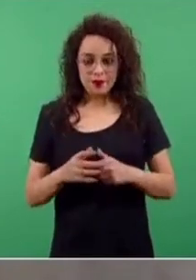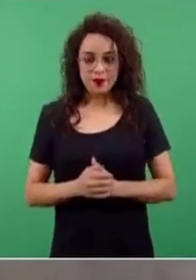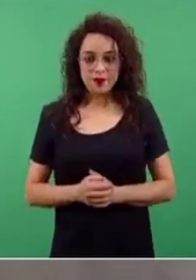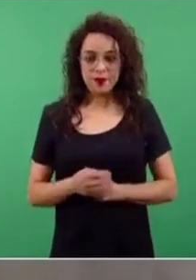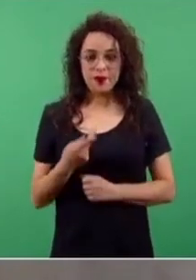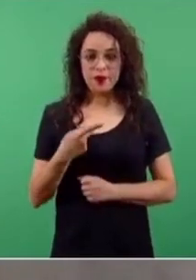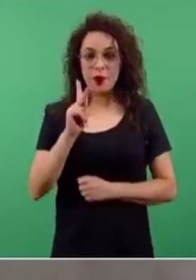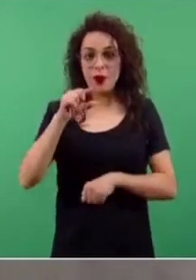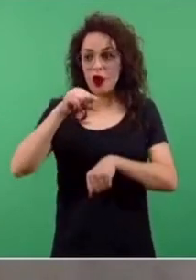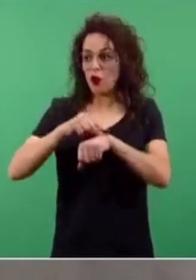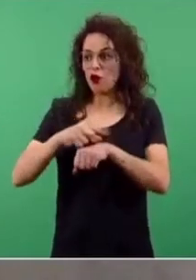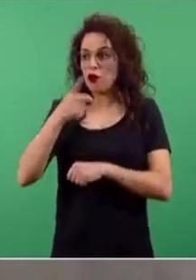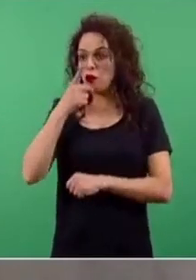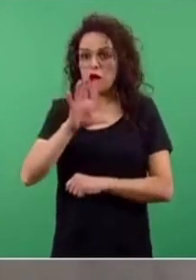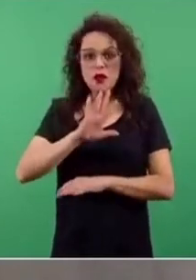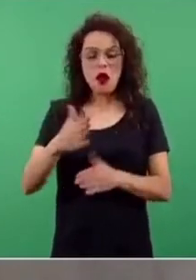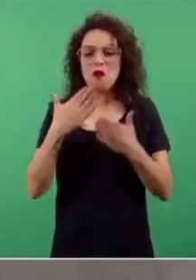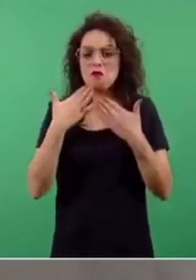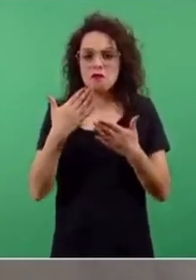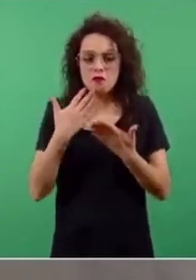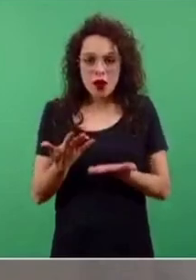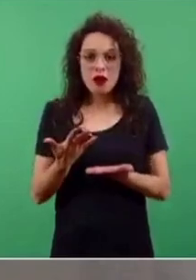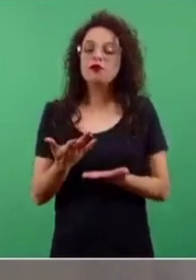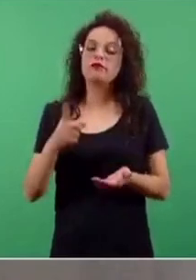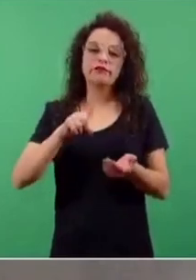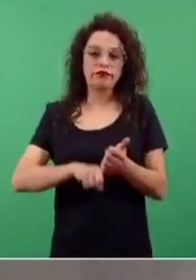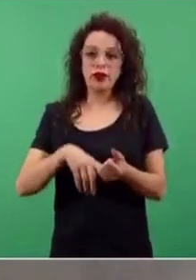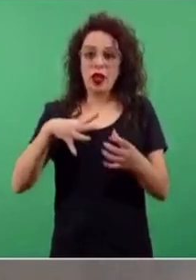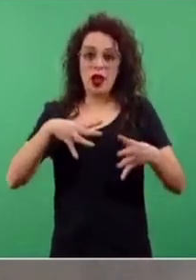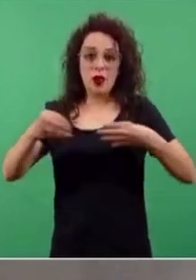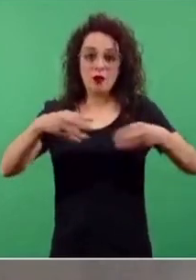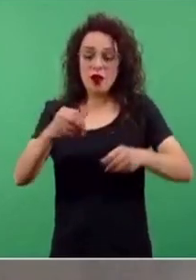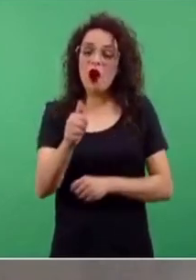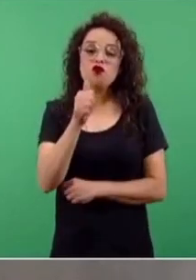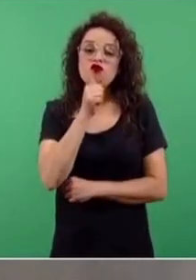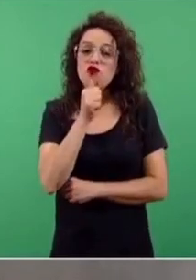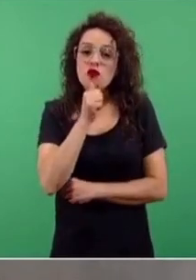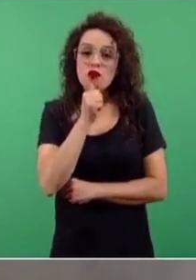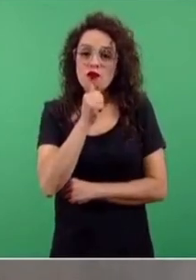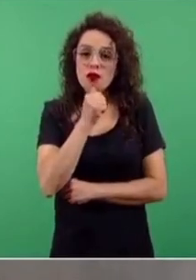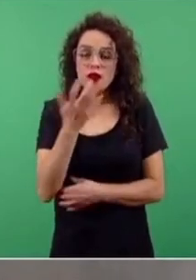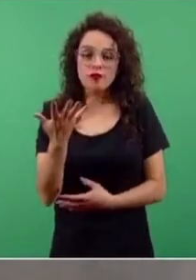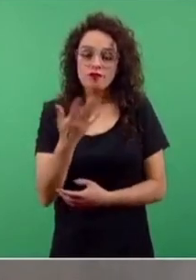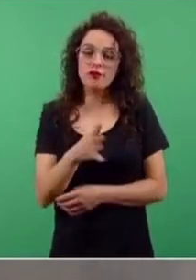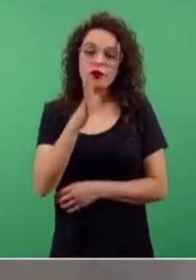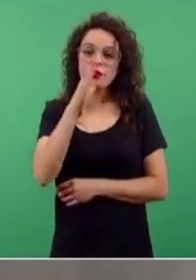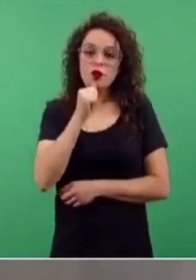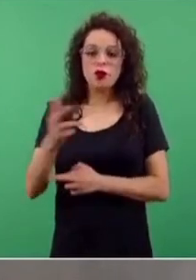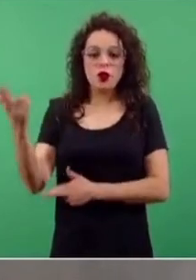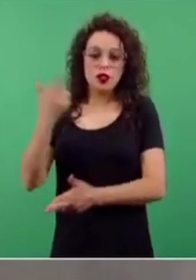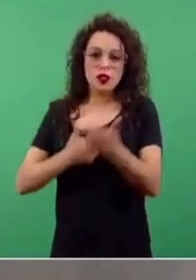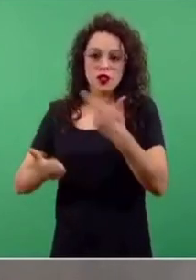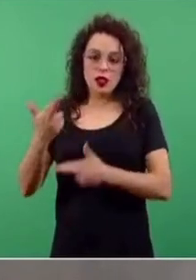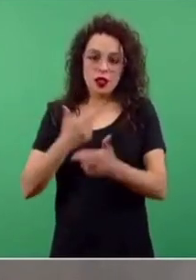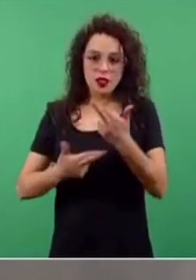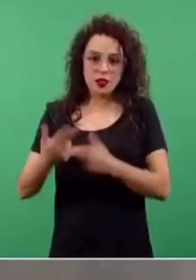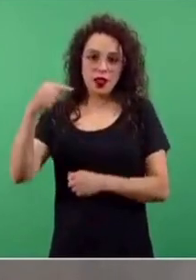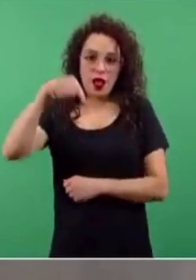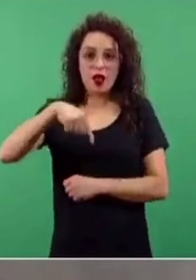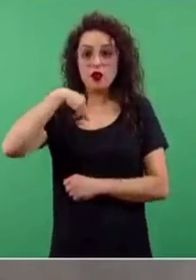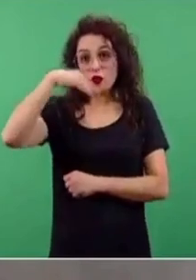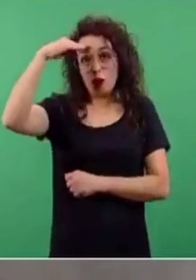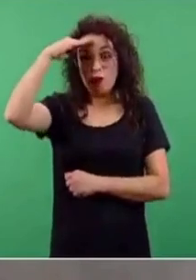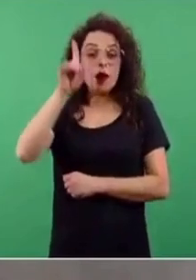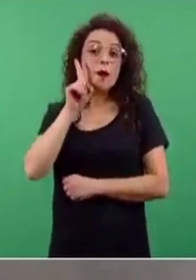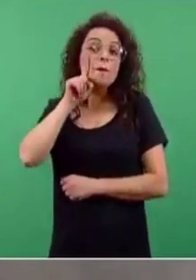alta médica, no tengo el alta epidemiológica, por lo tanto. Entonces no podré incorporarme, como lo planeaba, mañana por la mañana